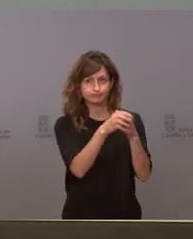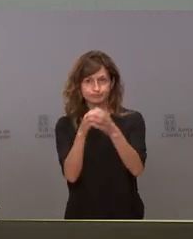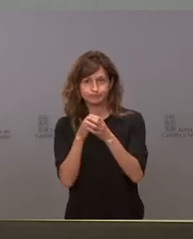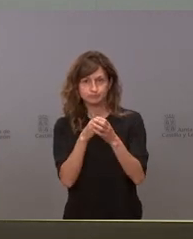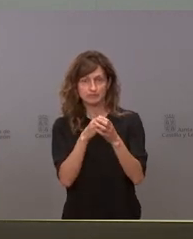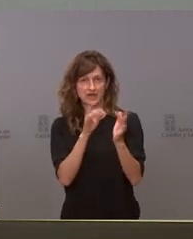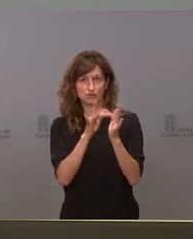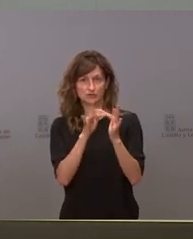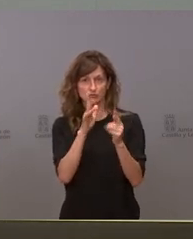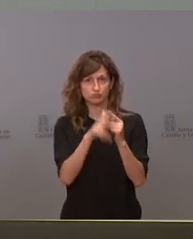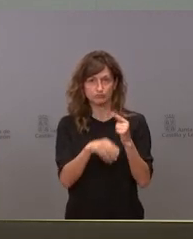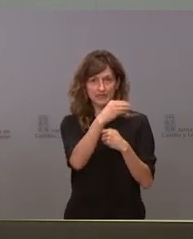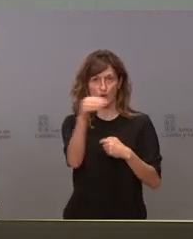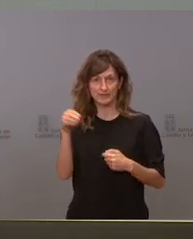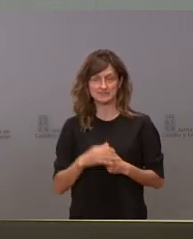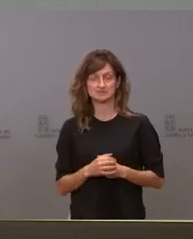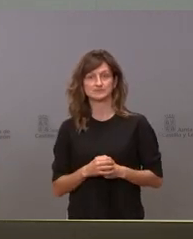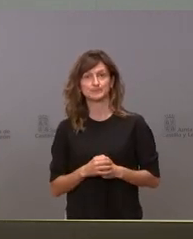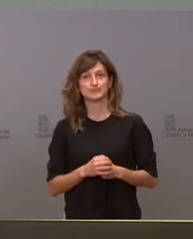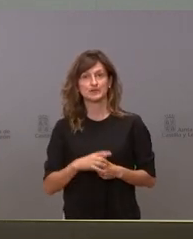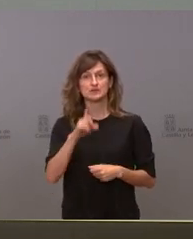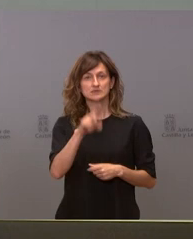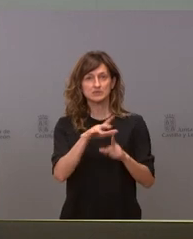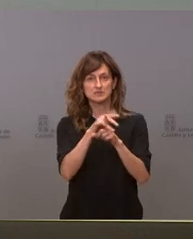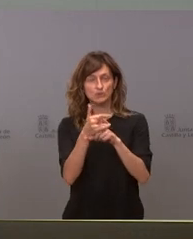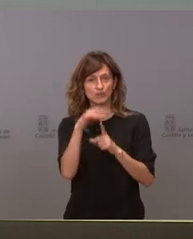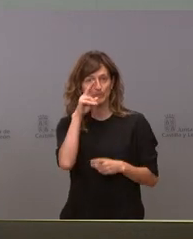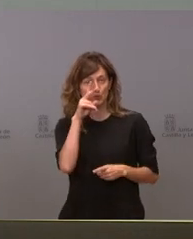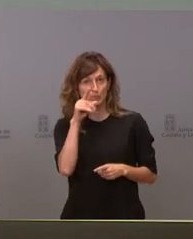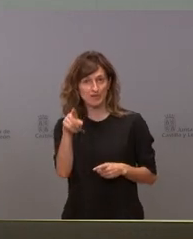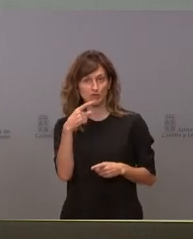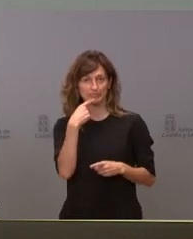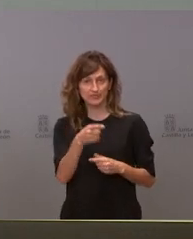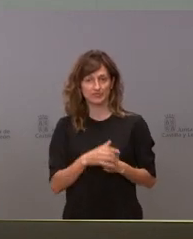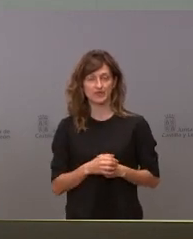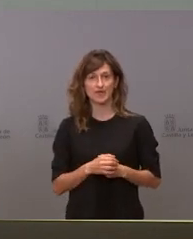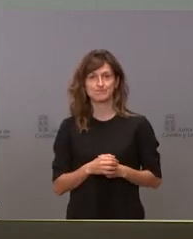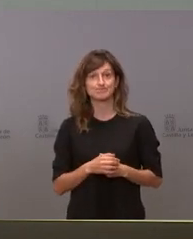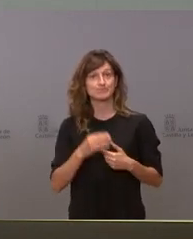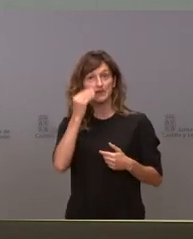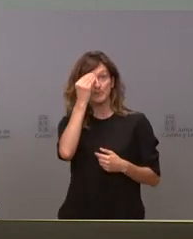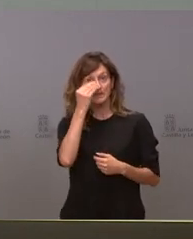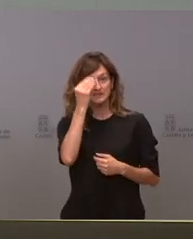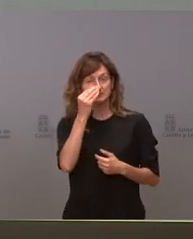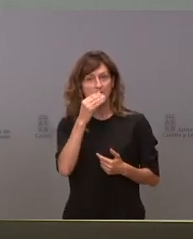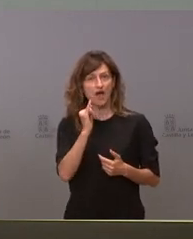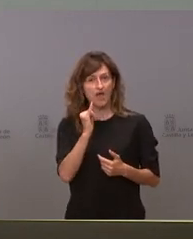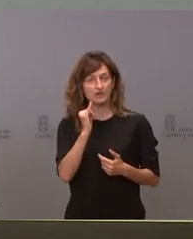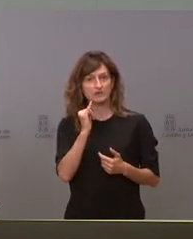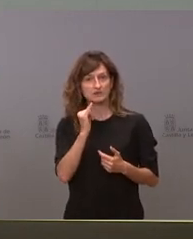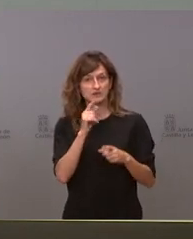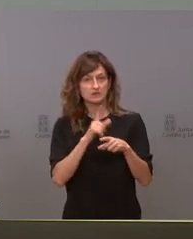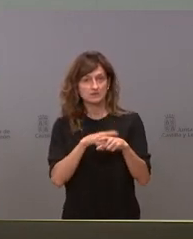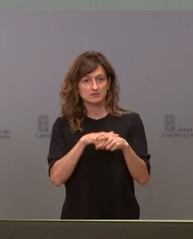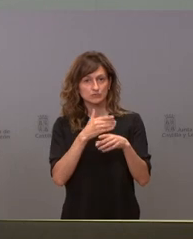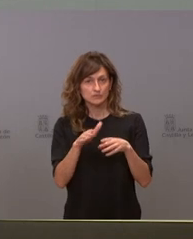línea de contagio entre los jóvenes y dada que la situación es preocupante como usted ha dicho si cree que hay tiempo suficiente para